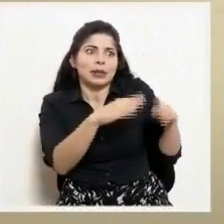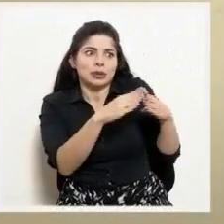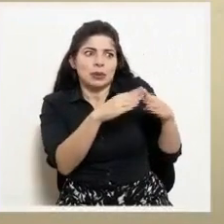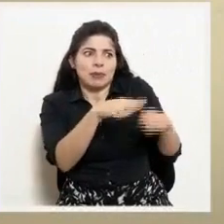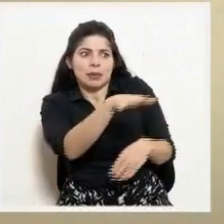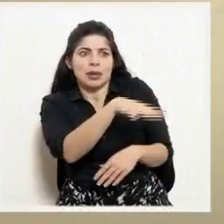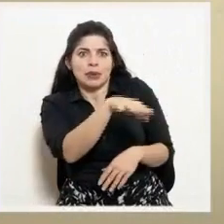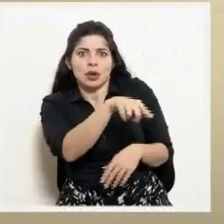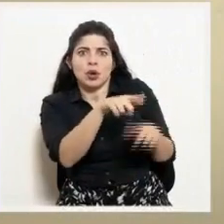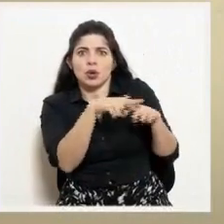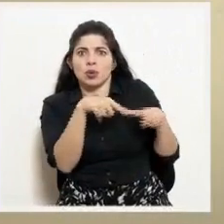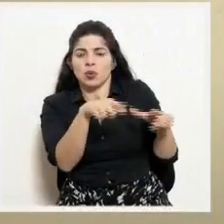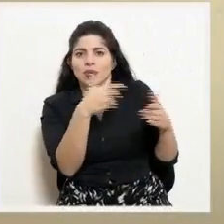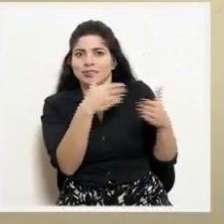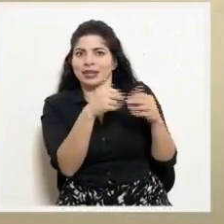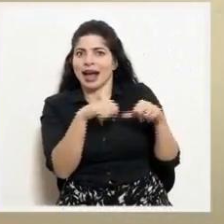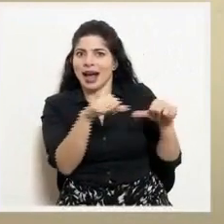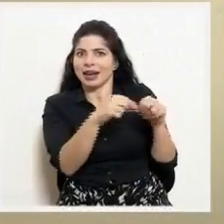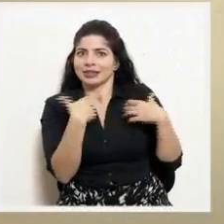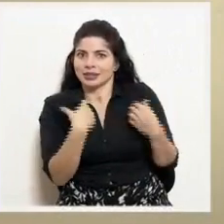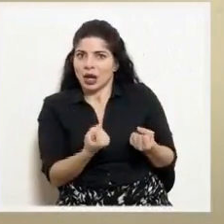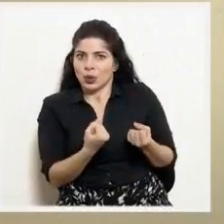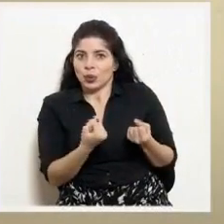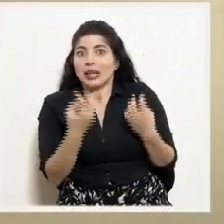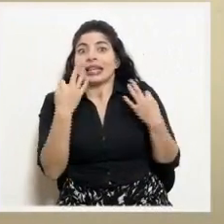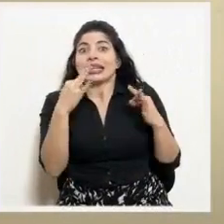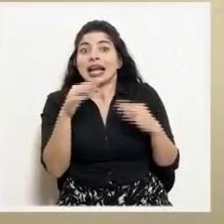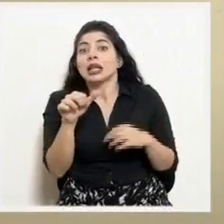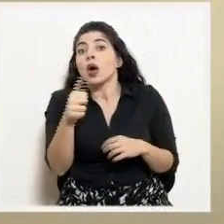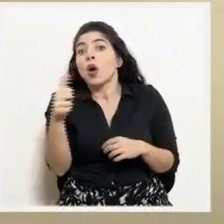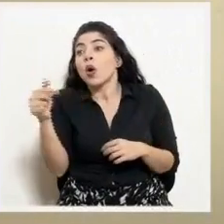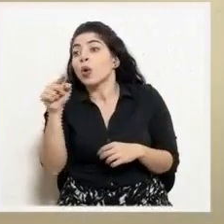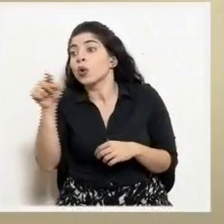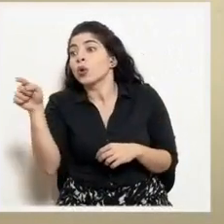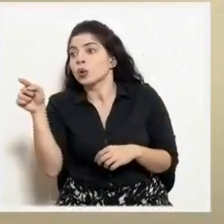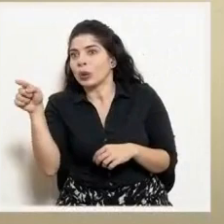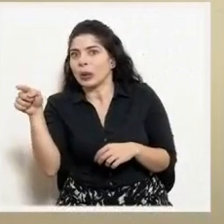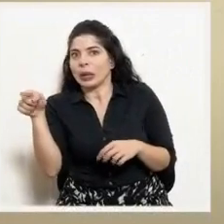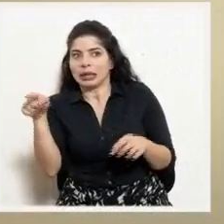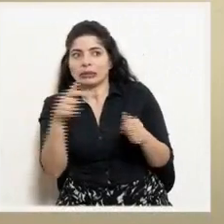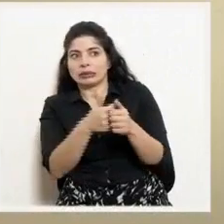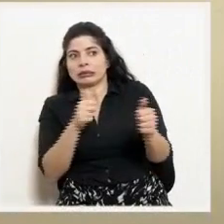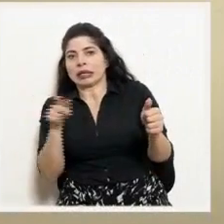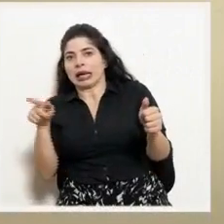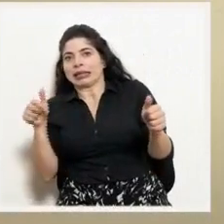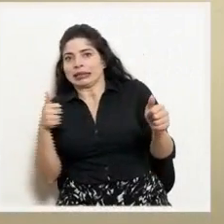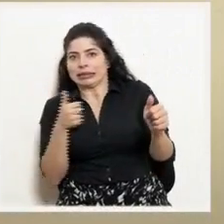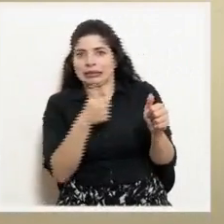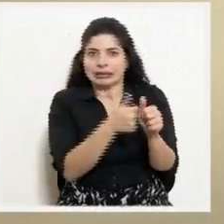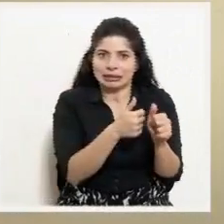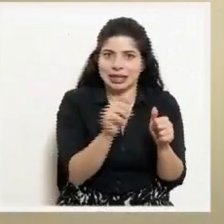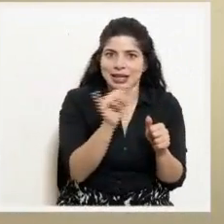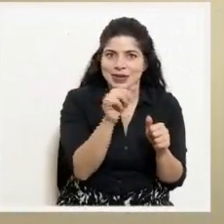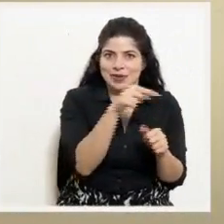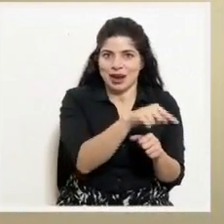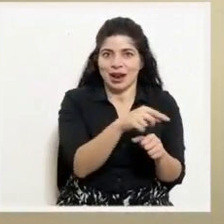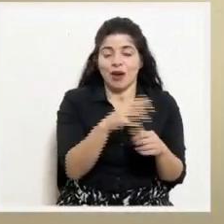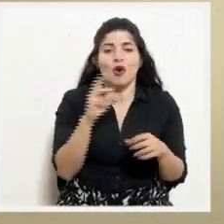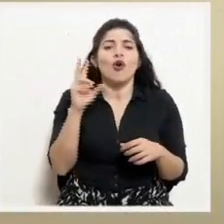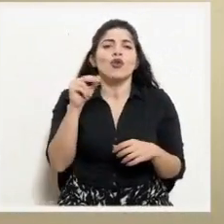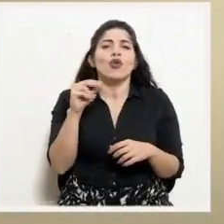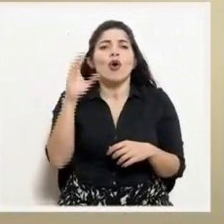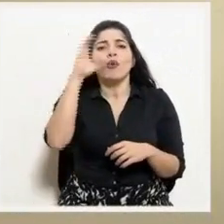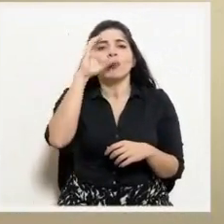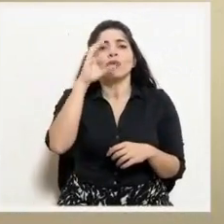viven en esa área de salud y de lo de que se trata es que las otras puedan alcanzar a los que van rápido y no de que todos vayan,